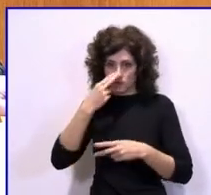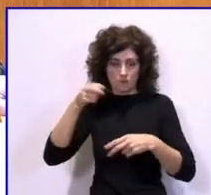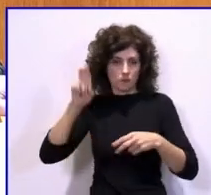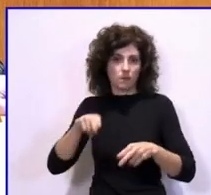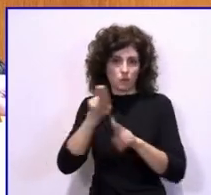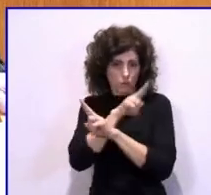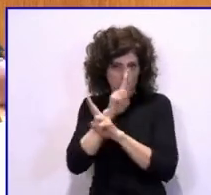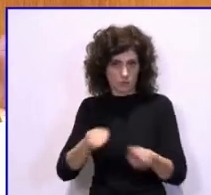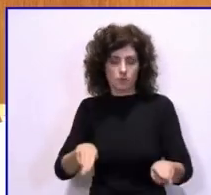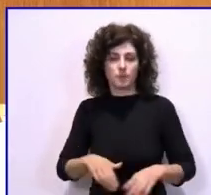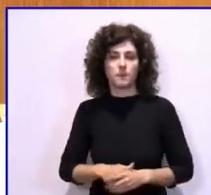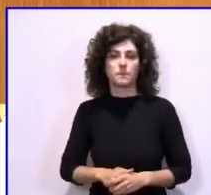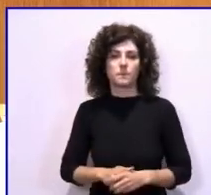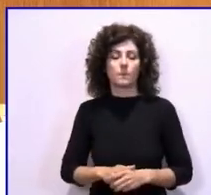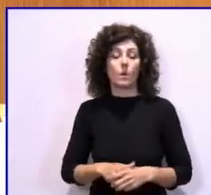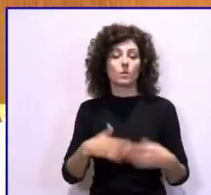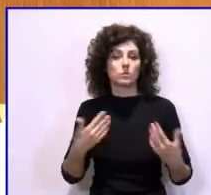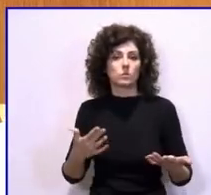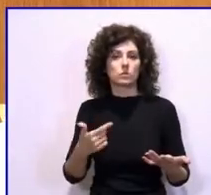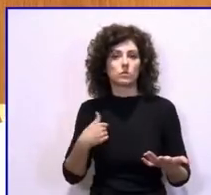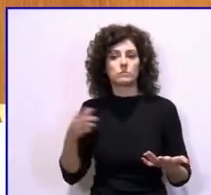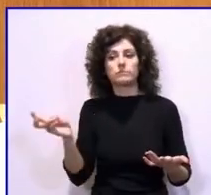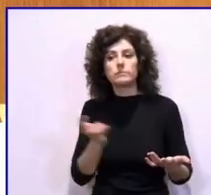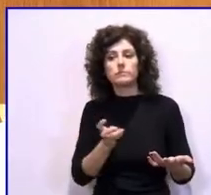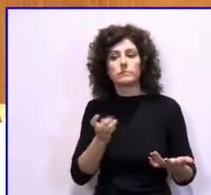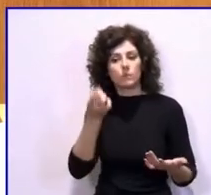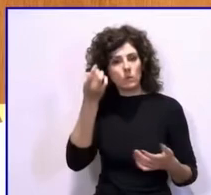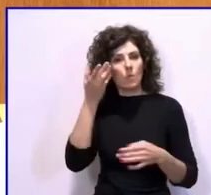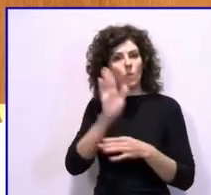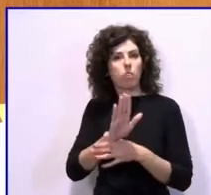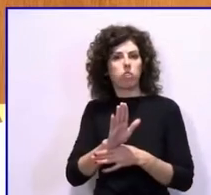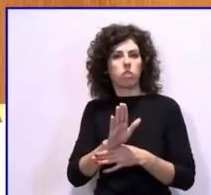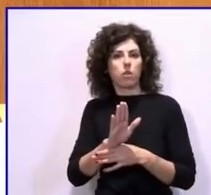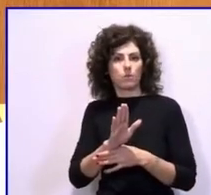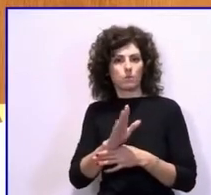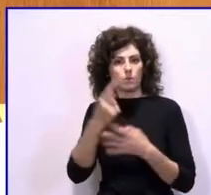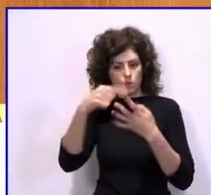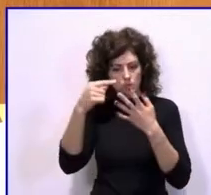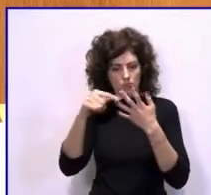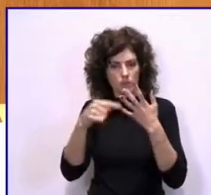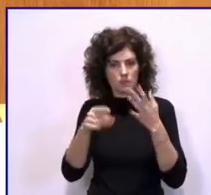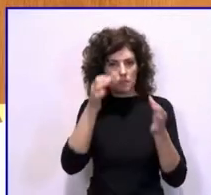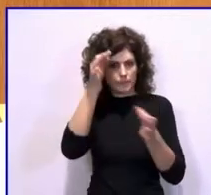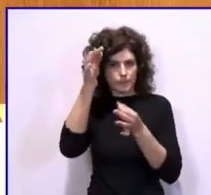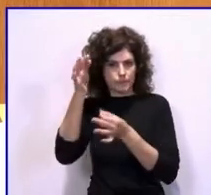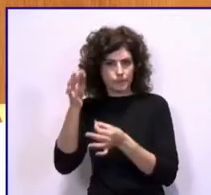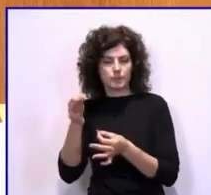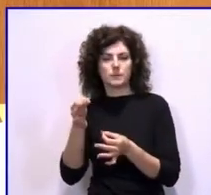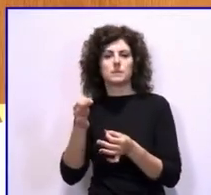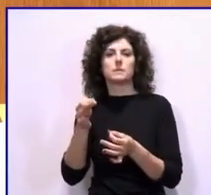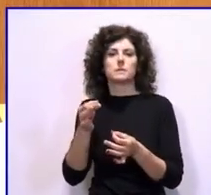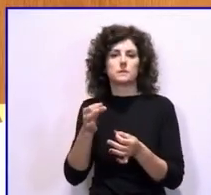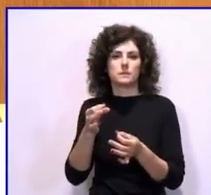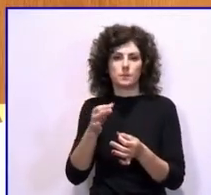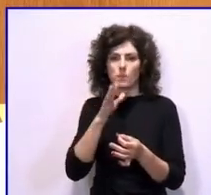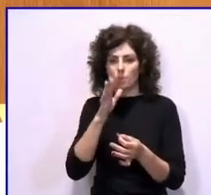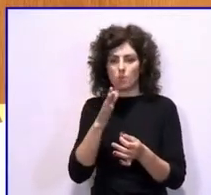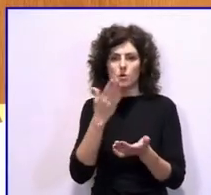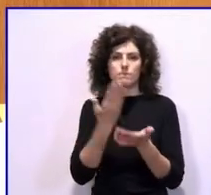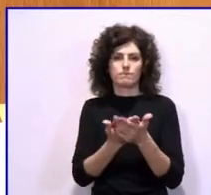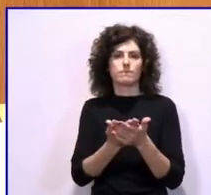a este Pleno una moción con propuestas concretas que traen causa de la citada